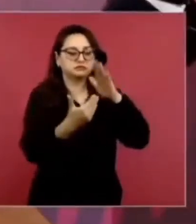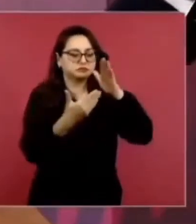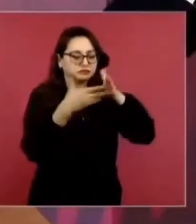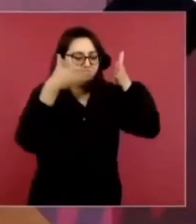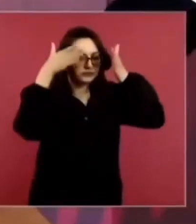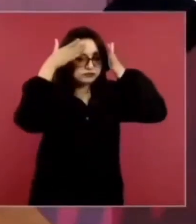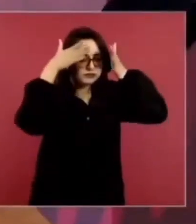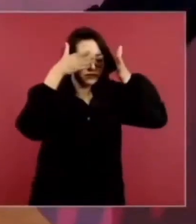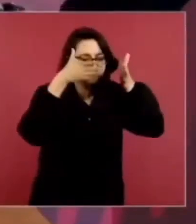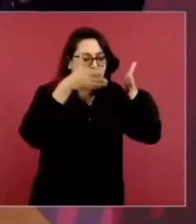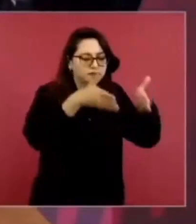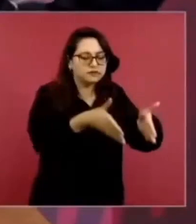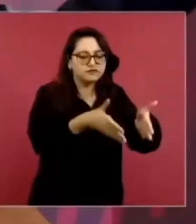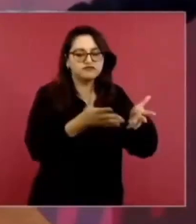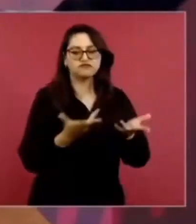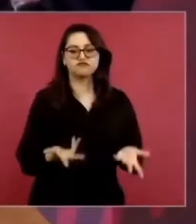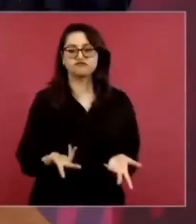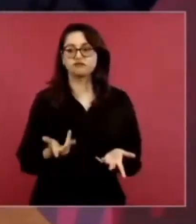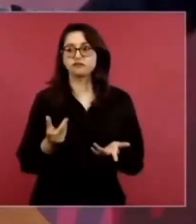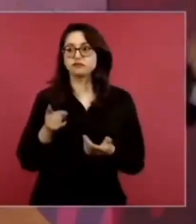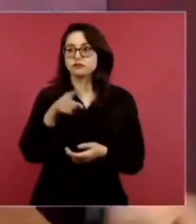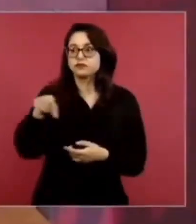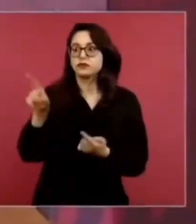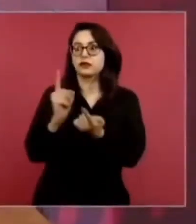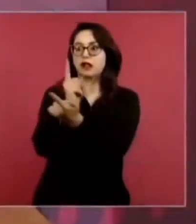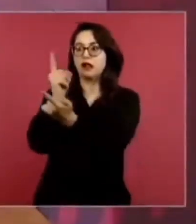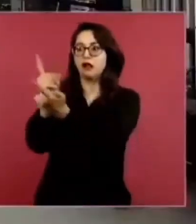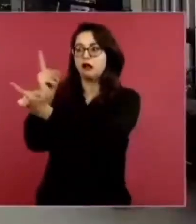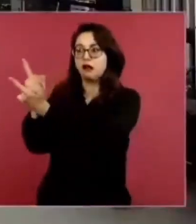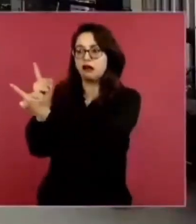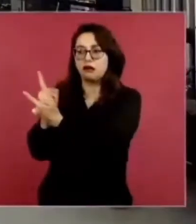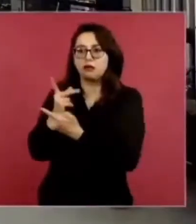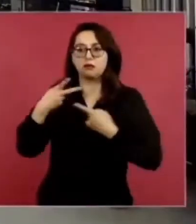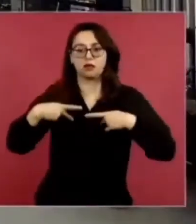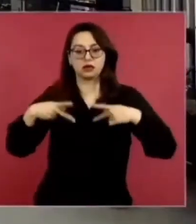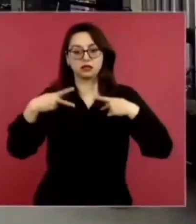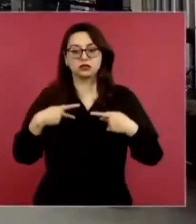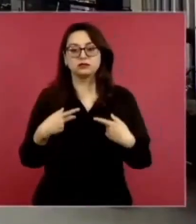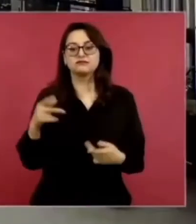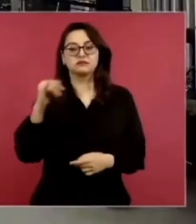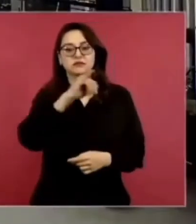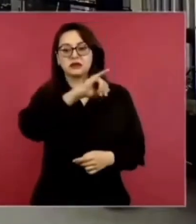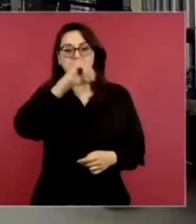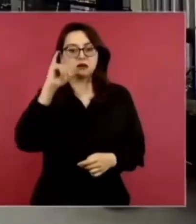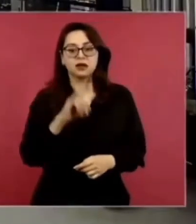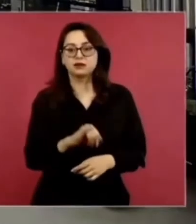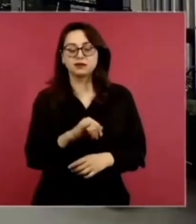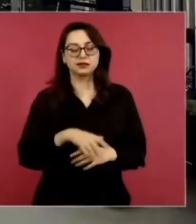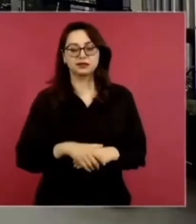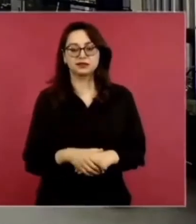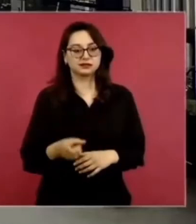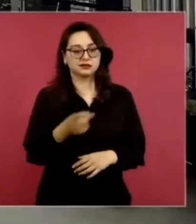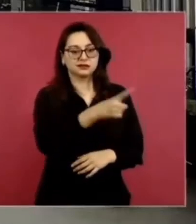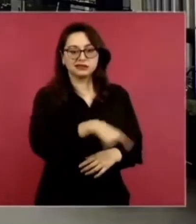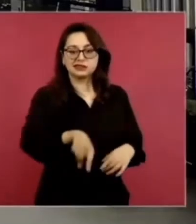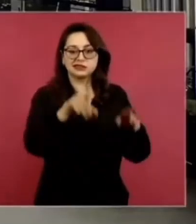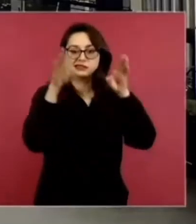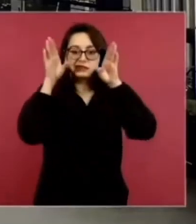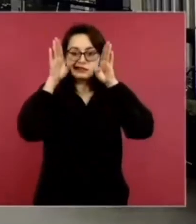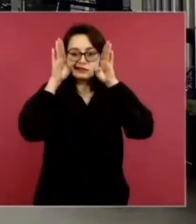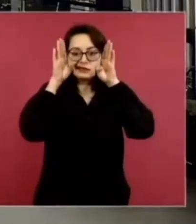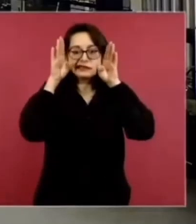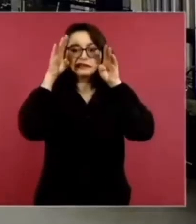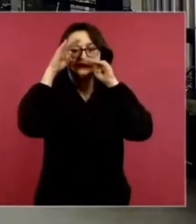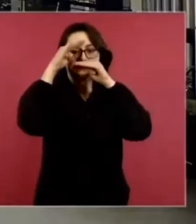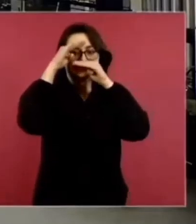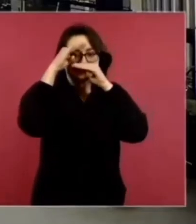tenido el nivel de aquellos conservadores. Ni modo que Aguilar